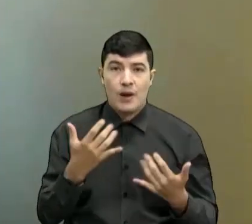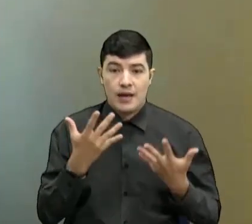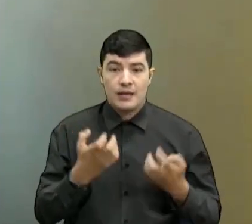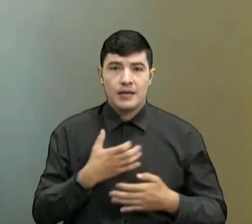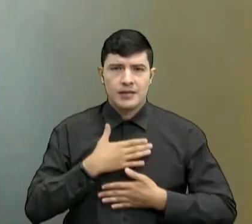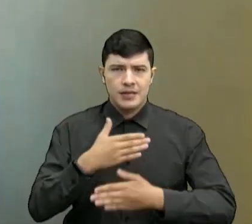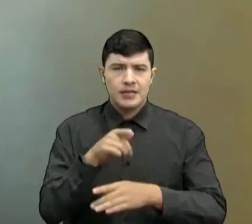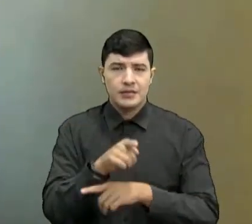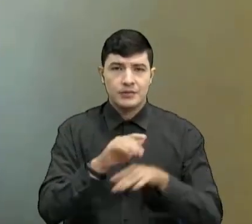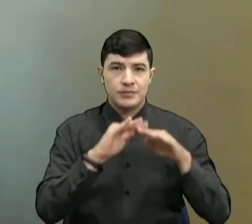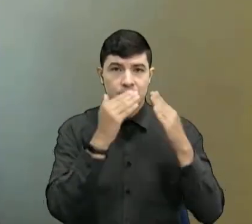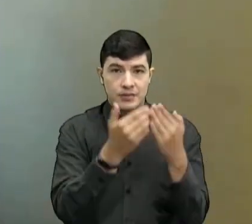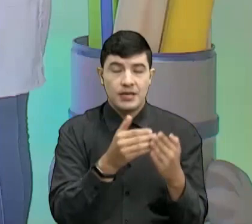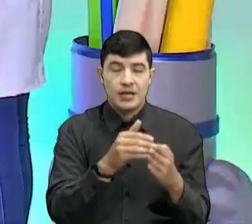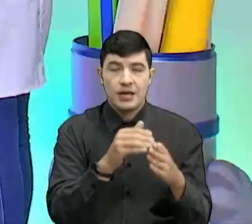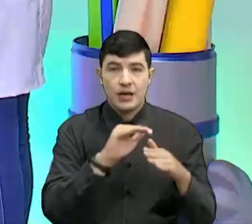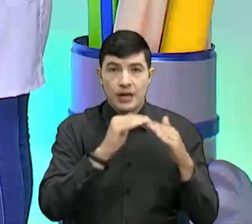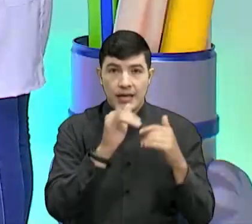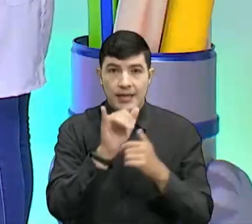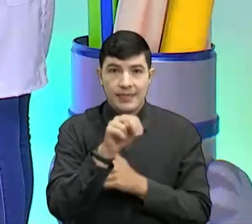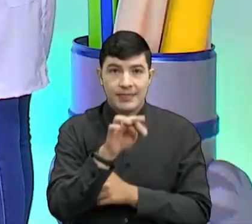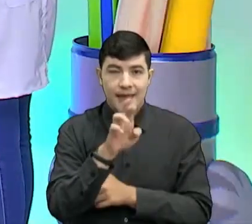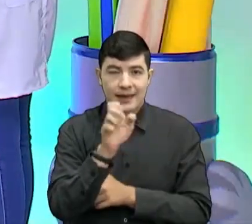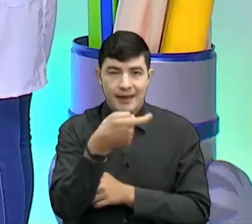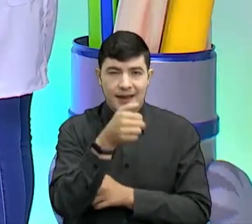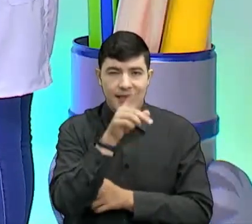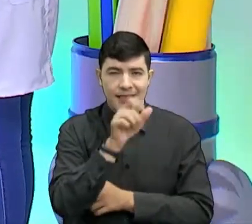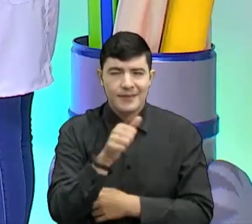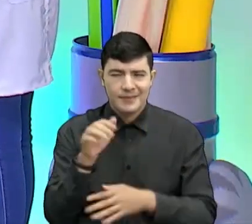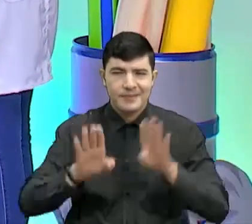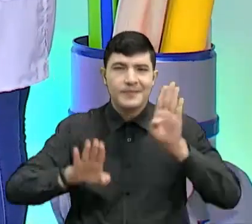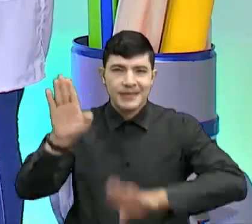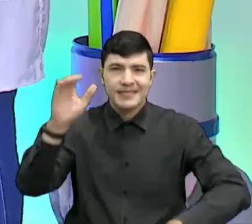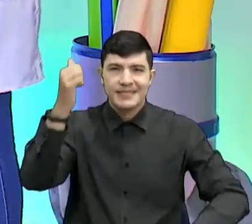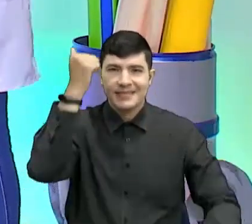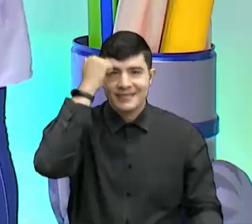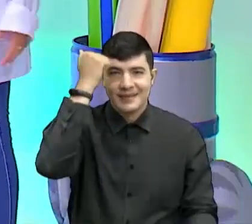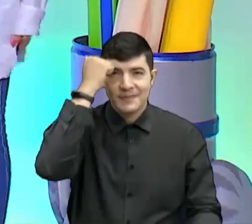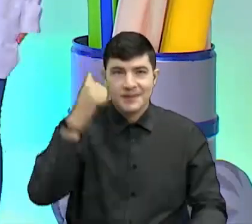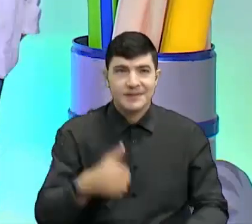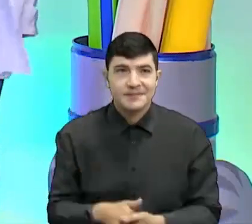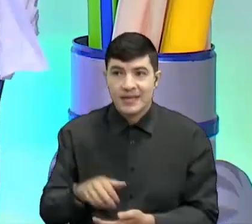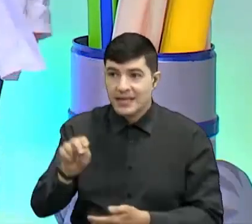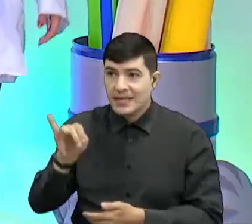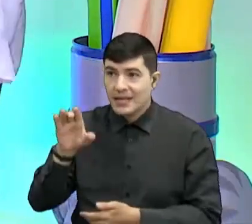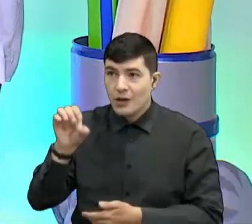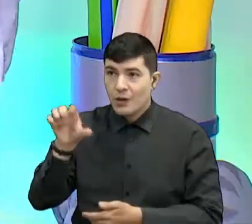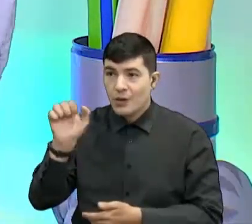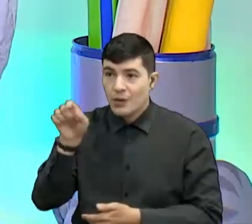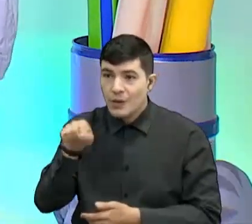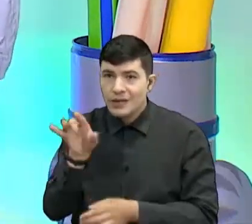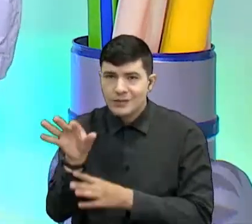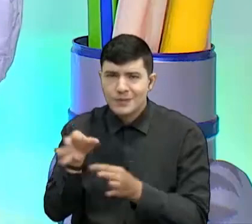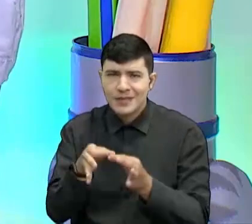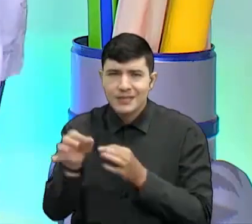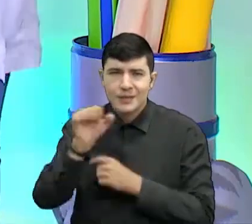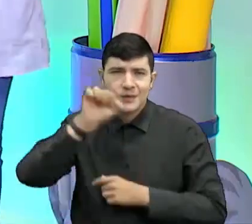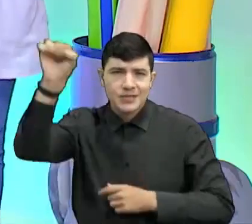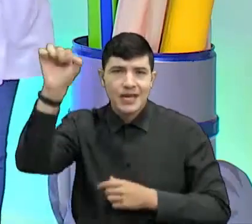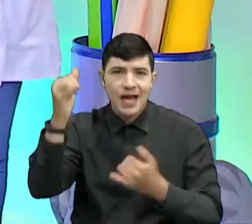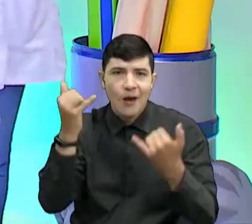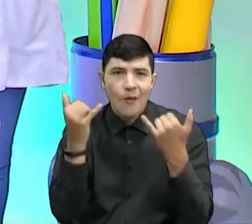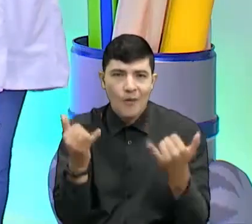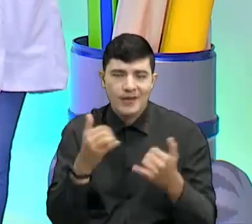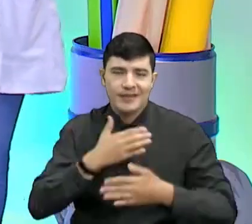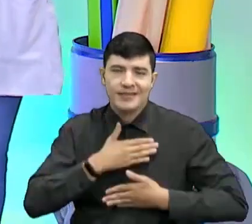integrado Elena Santos Rosales. ¡Presente Profe! Nicolás Andrés desde Charalana. Saludos del día de hoy.